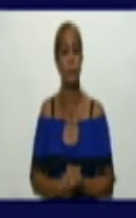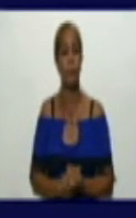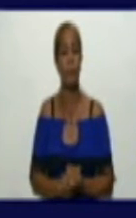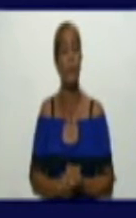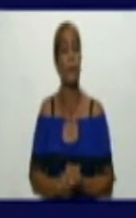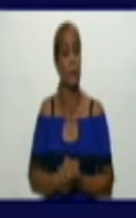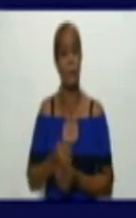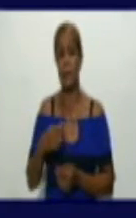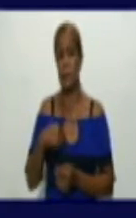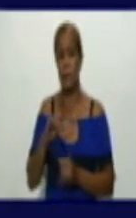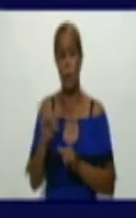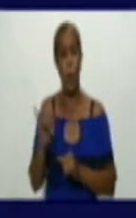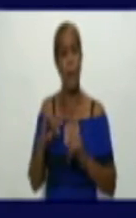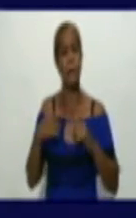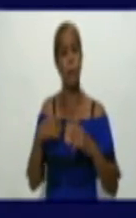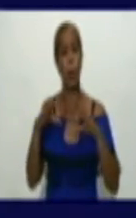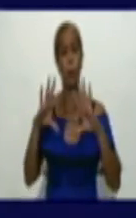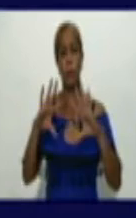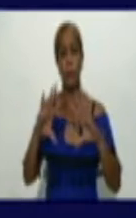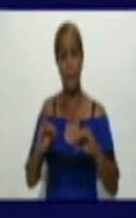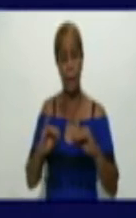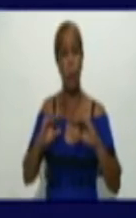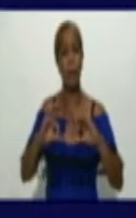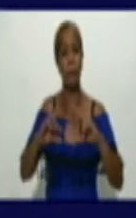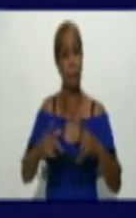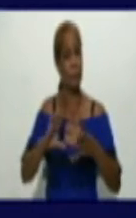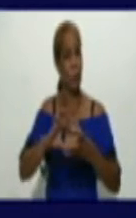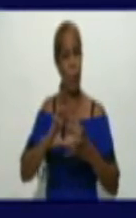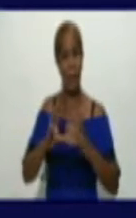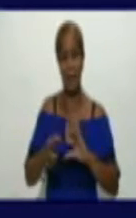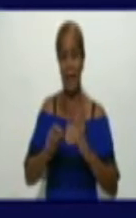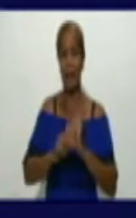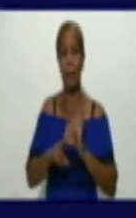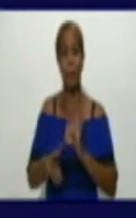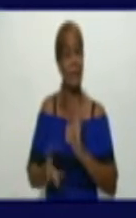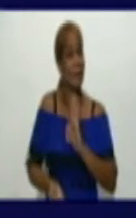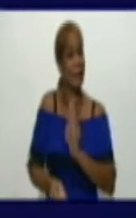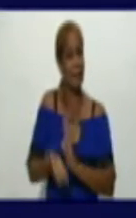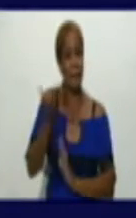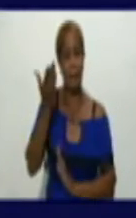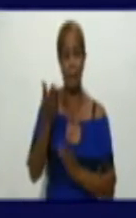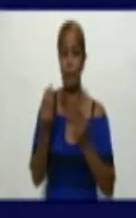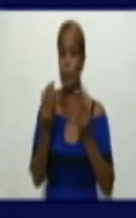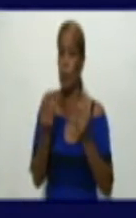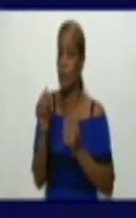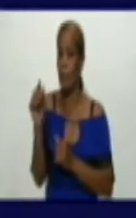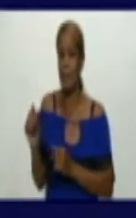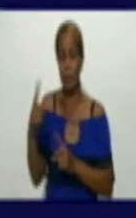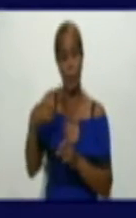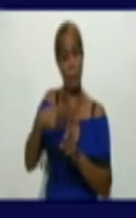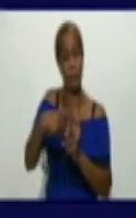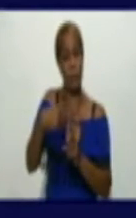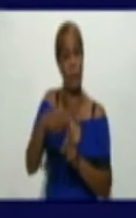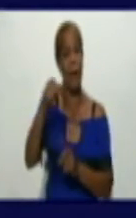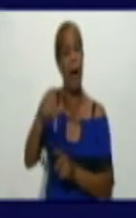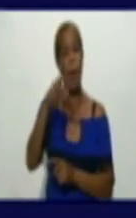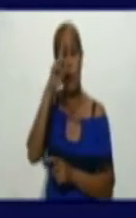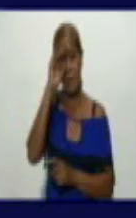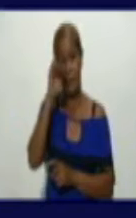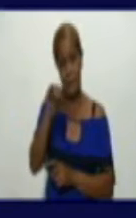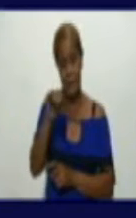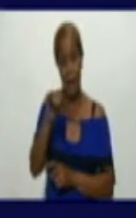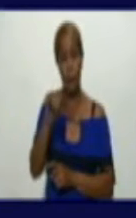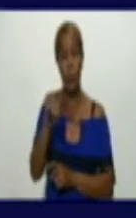Repito, hoy la provincia tiene una alta complejidad epidemiológica con una elevada incidencia de casos. Hoy permanecen ingresados en la